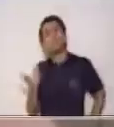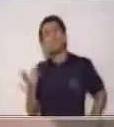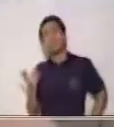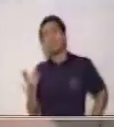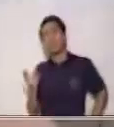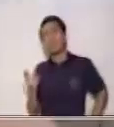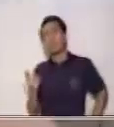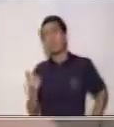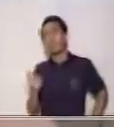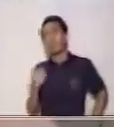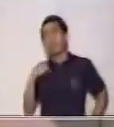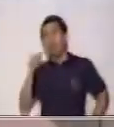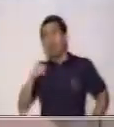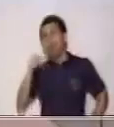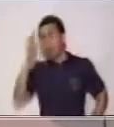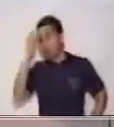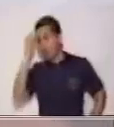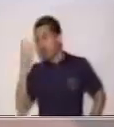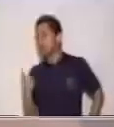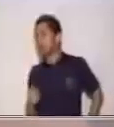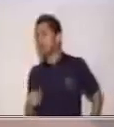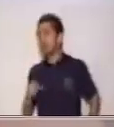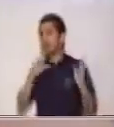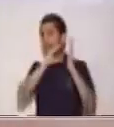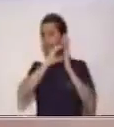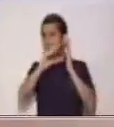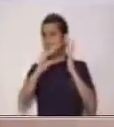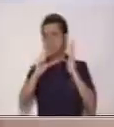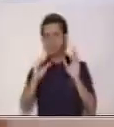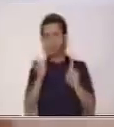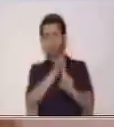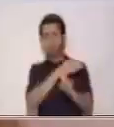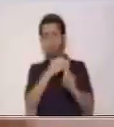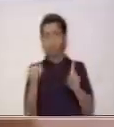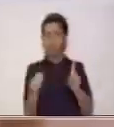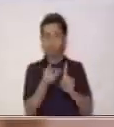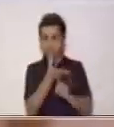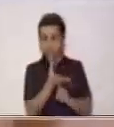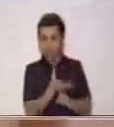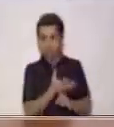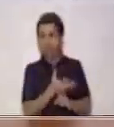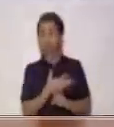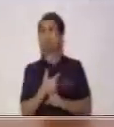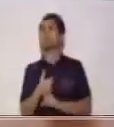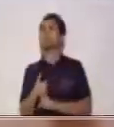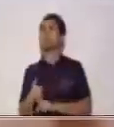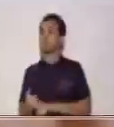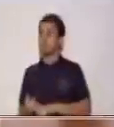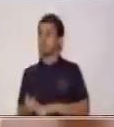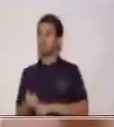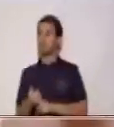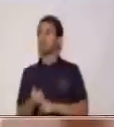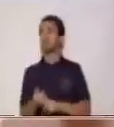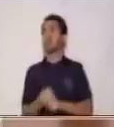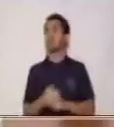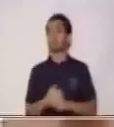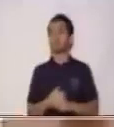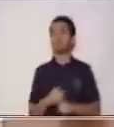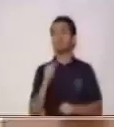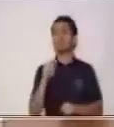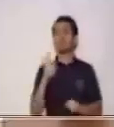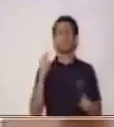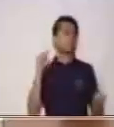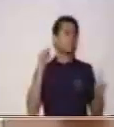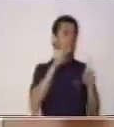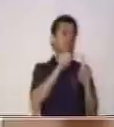repaso. Hoy aprendimos sobre textos persuasivos. ¿Qué dijimos de los textos persuasivos? Que su